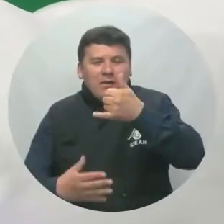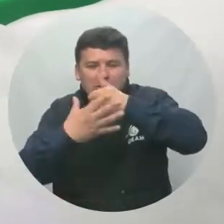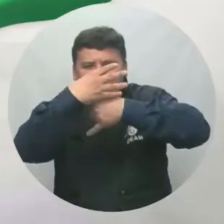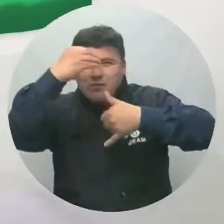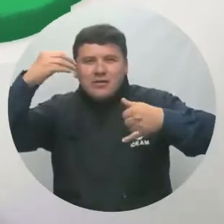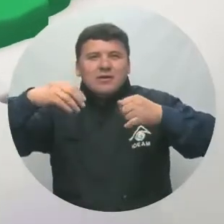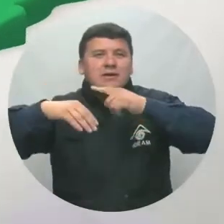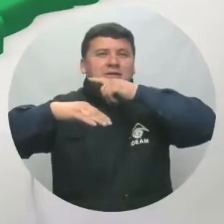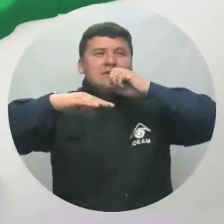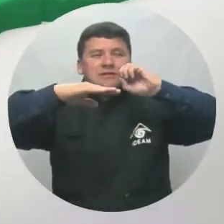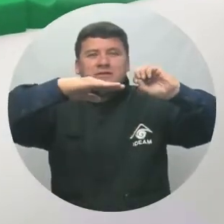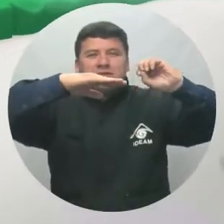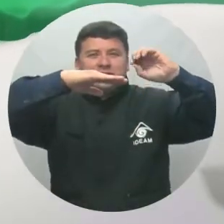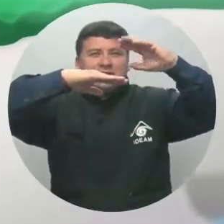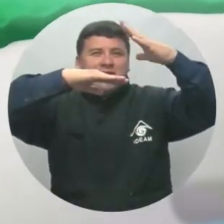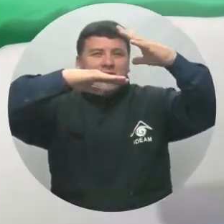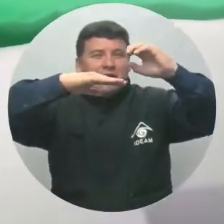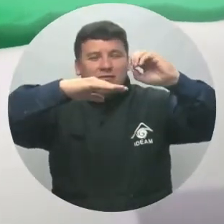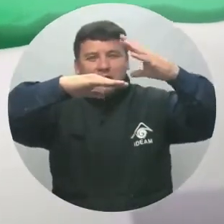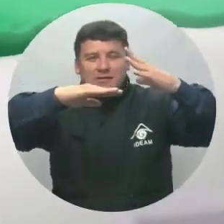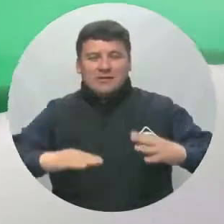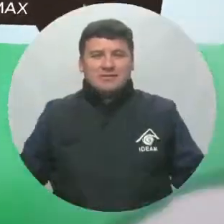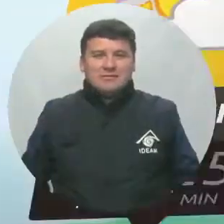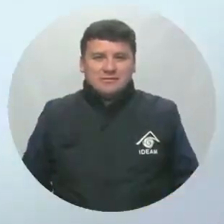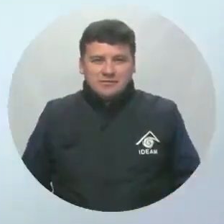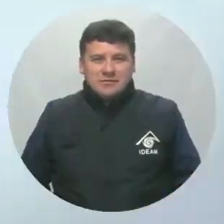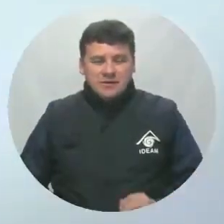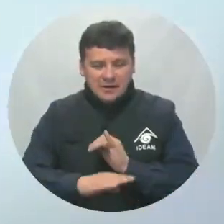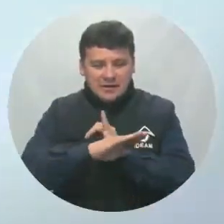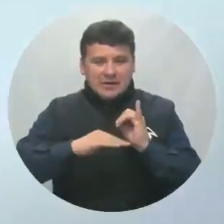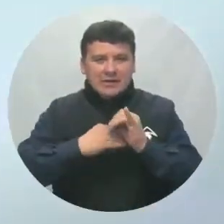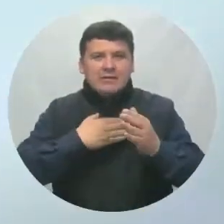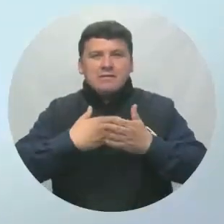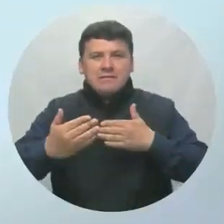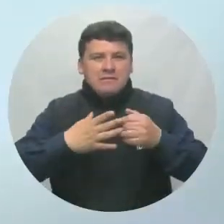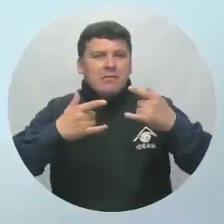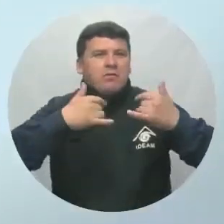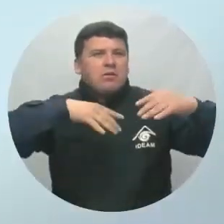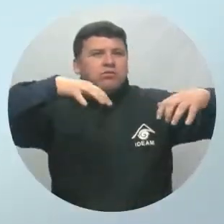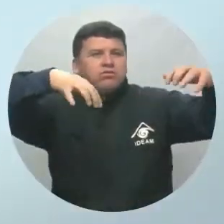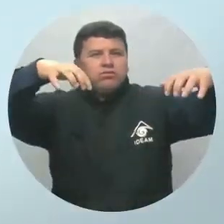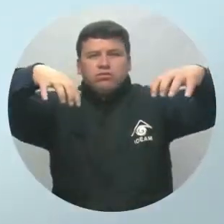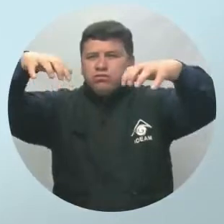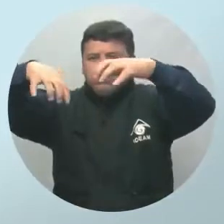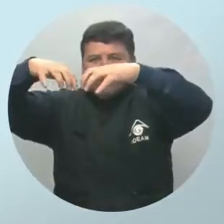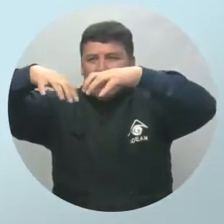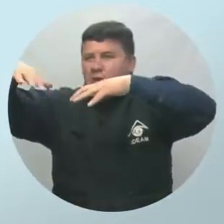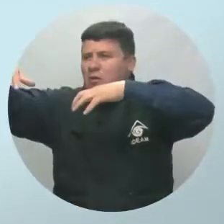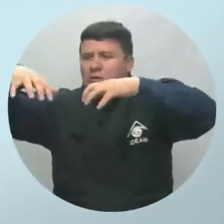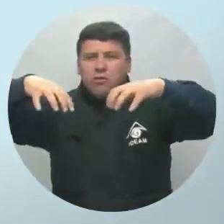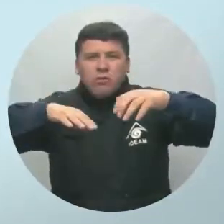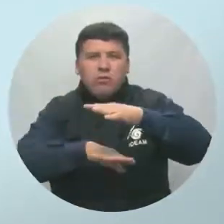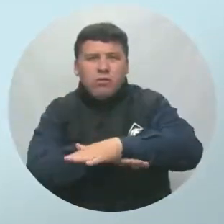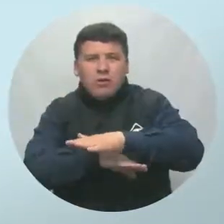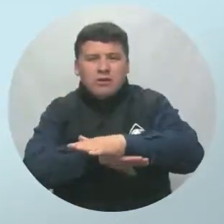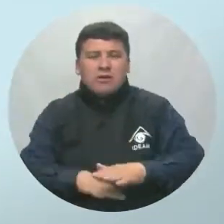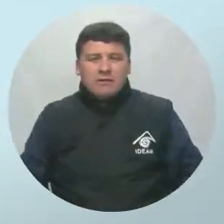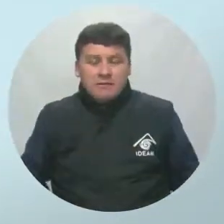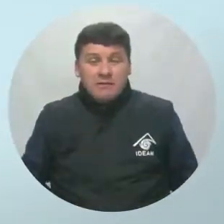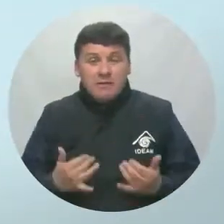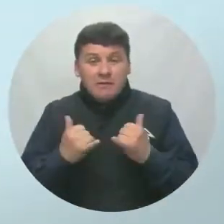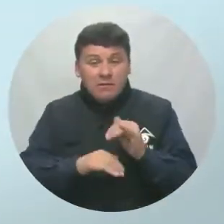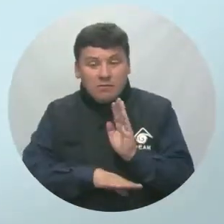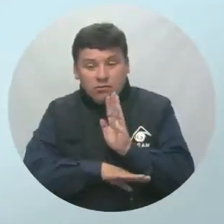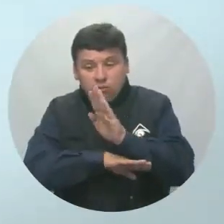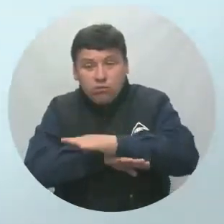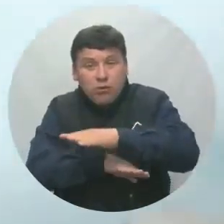región habrá tiempo seco con intervalos soleados. Nuestras islas se estiman con lluvias más ligeras y dispersas durante el atardecer. Al